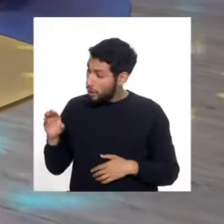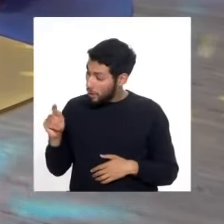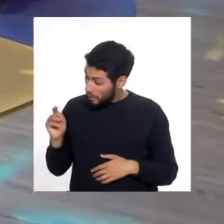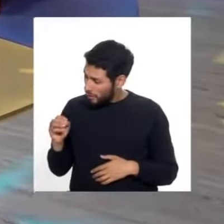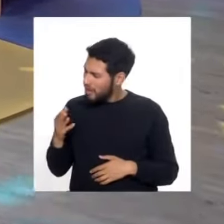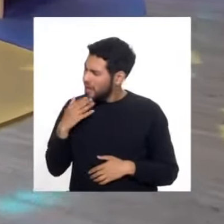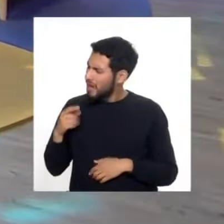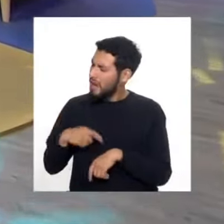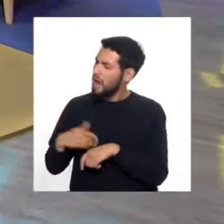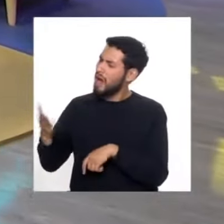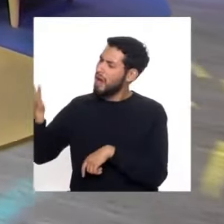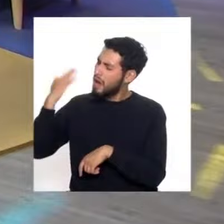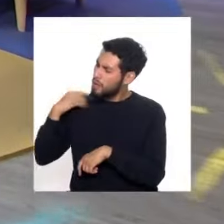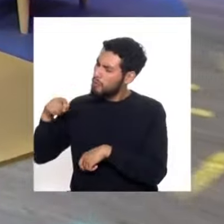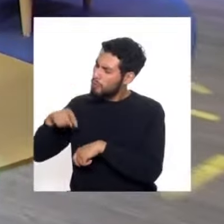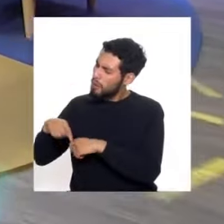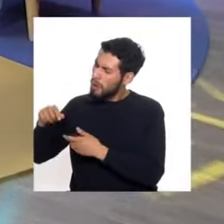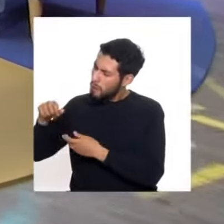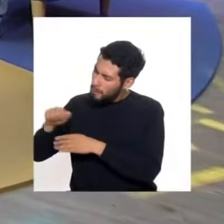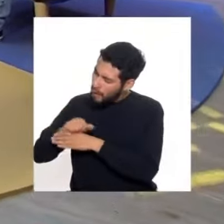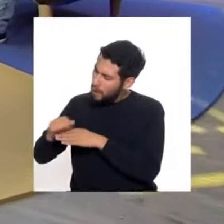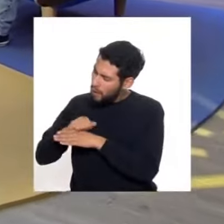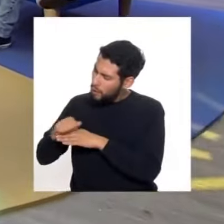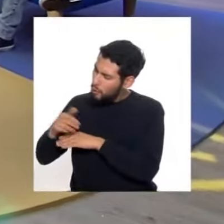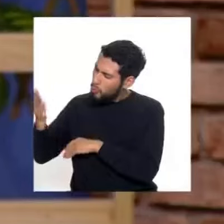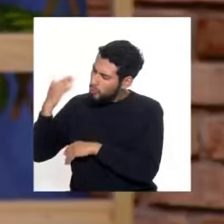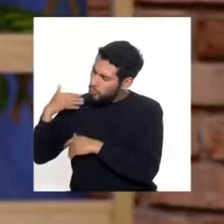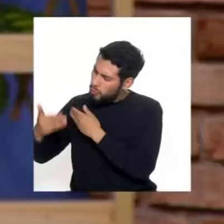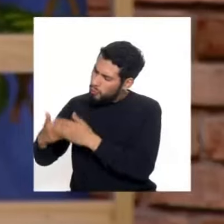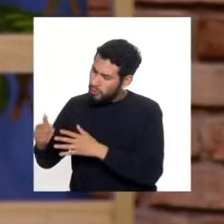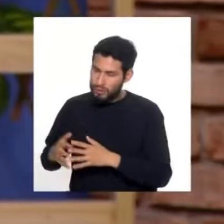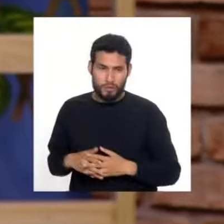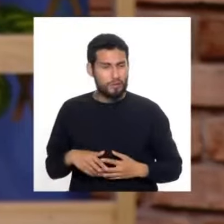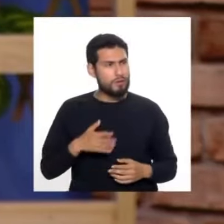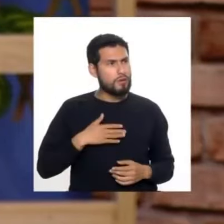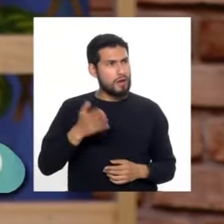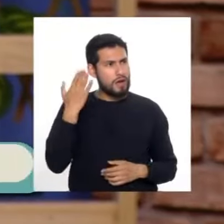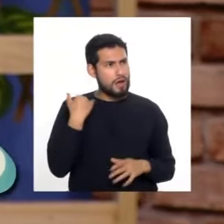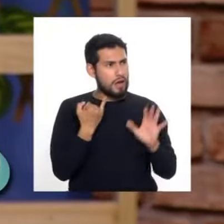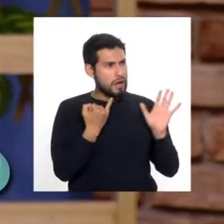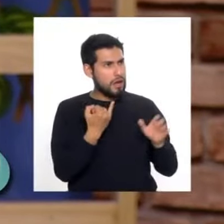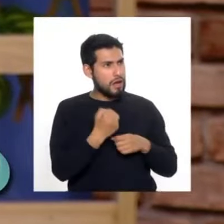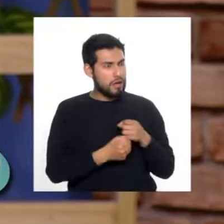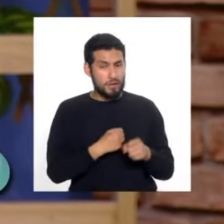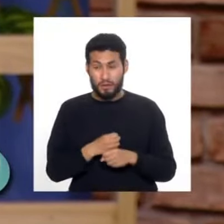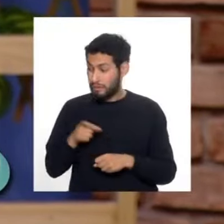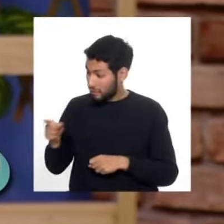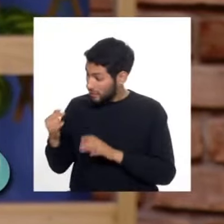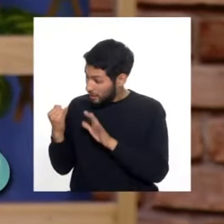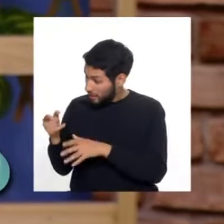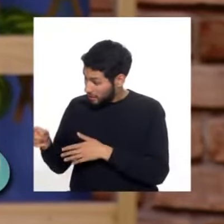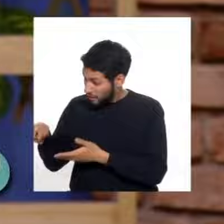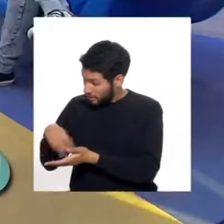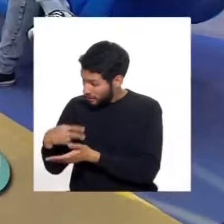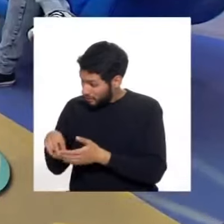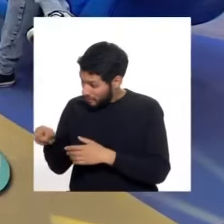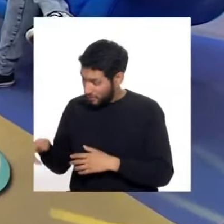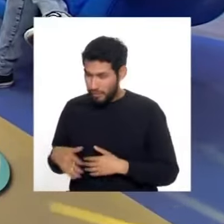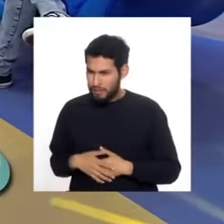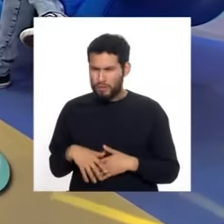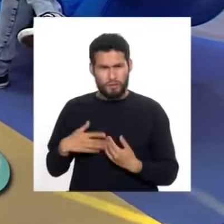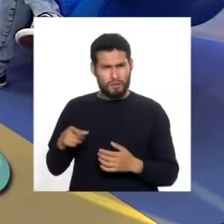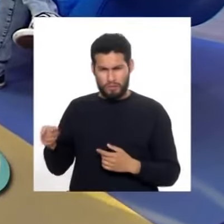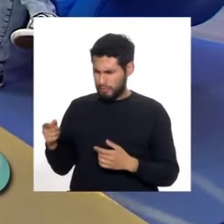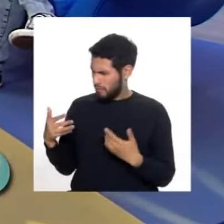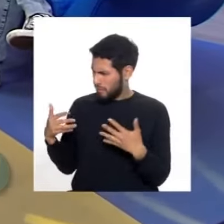desde hace cuánto tiempo que tú practicas las danzas de las tijeras? Desde los seis años. ¿A los seis años ya empezabas a hacer danza de tijeras? ¿Y no